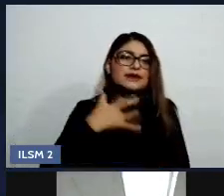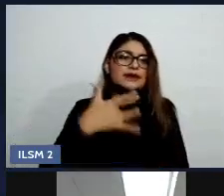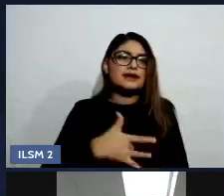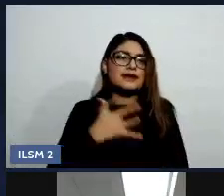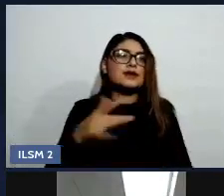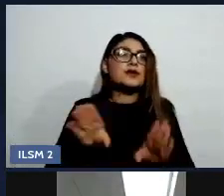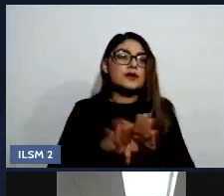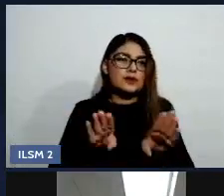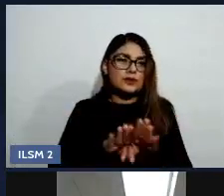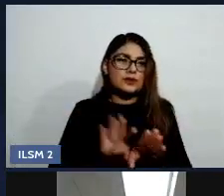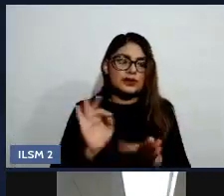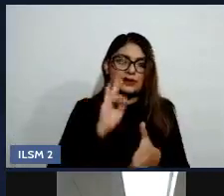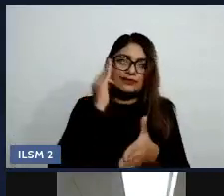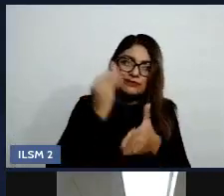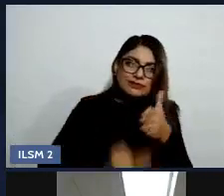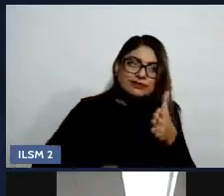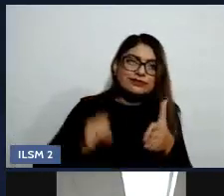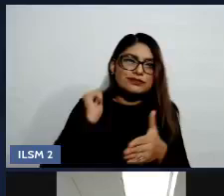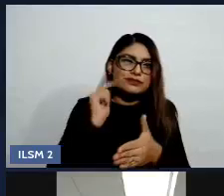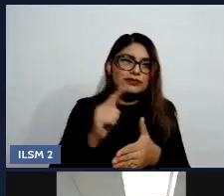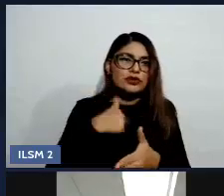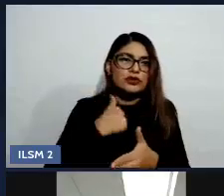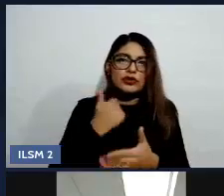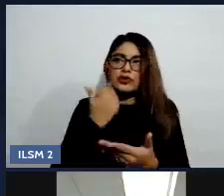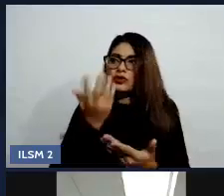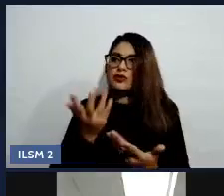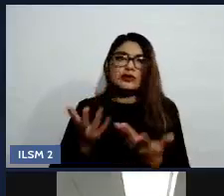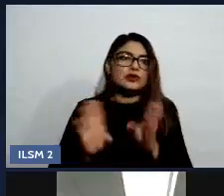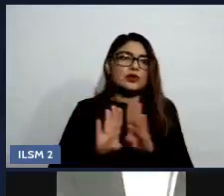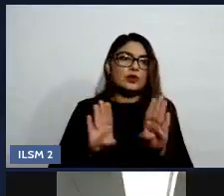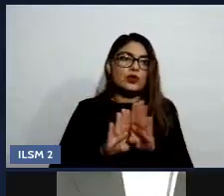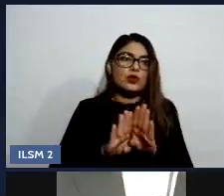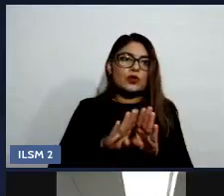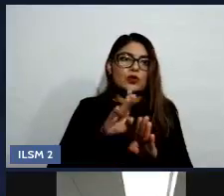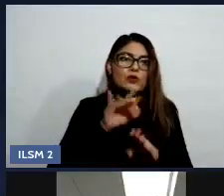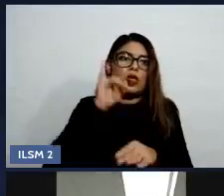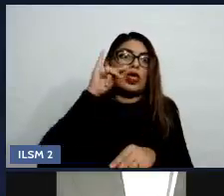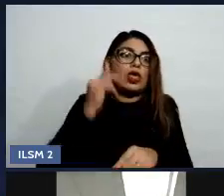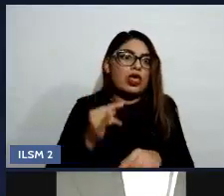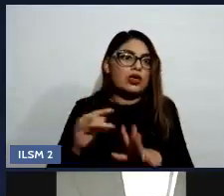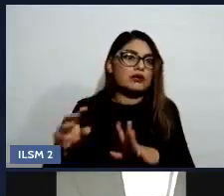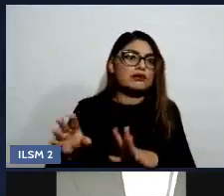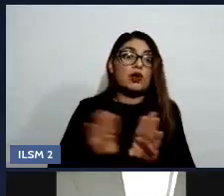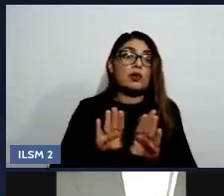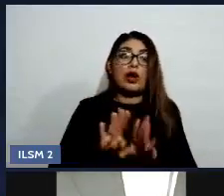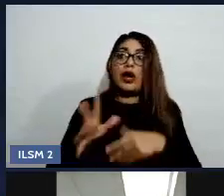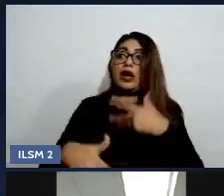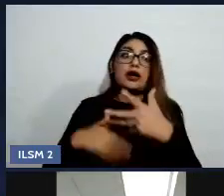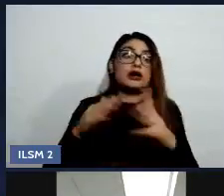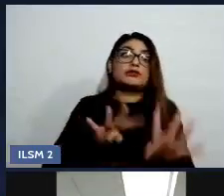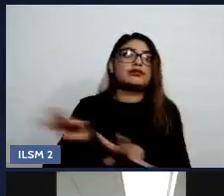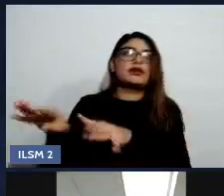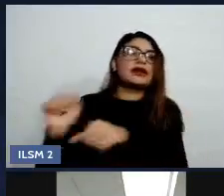cubrir con cosas externas. Ajá. Pero acá lo que eso puede